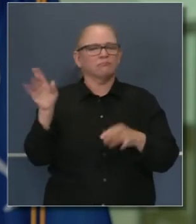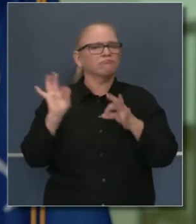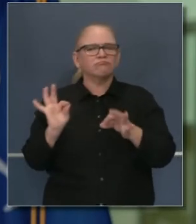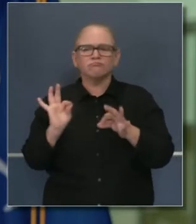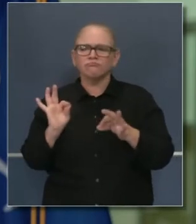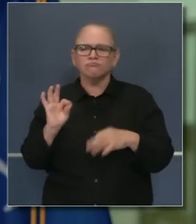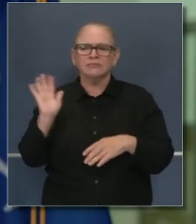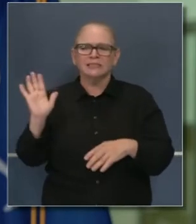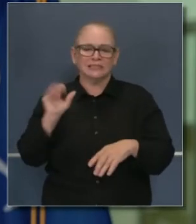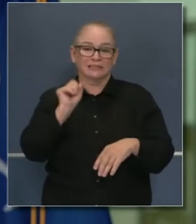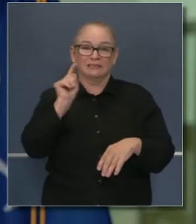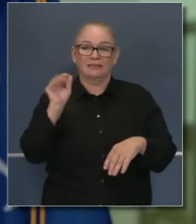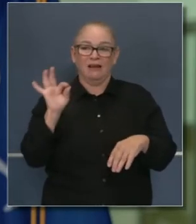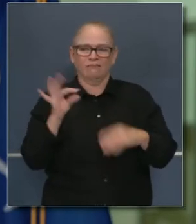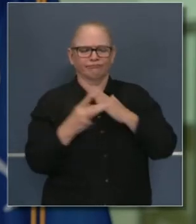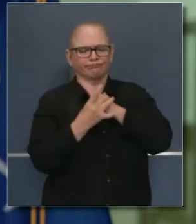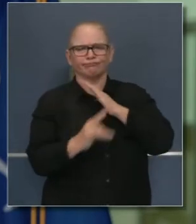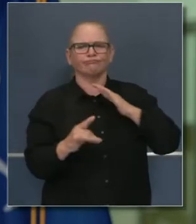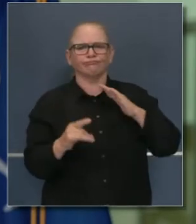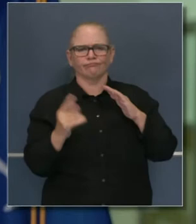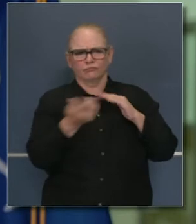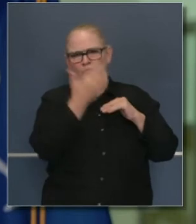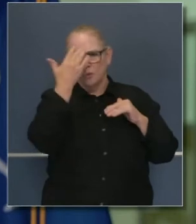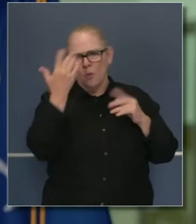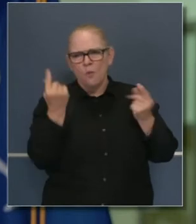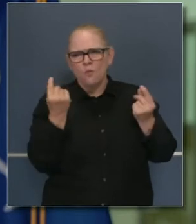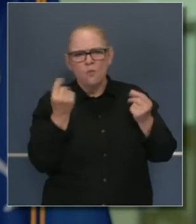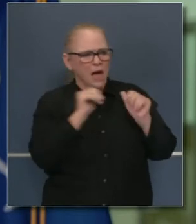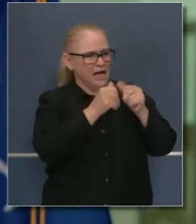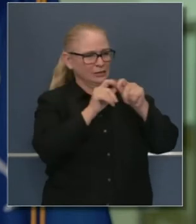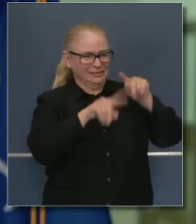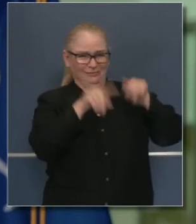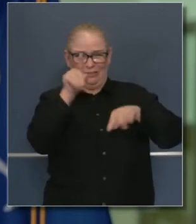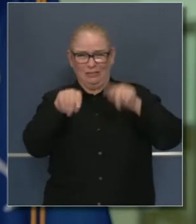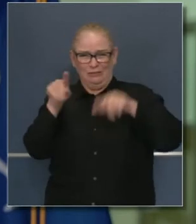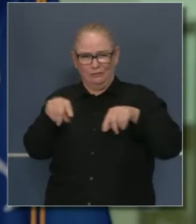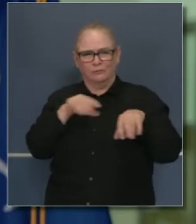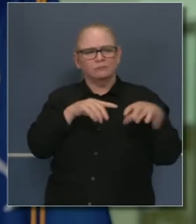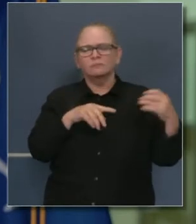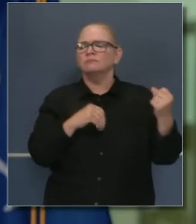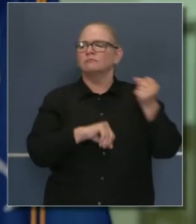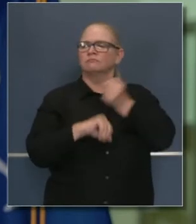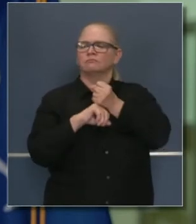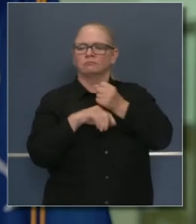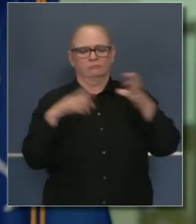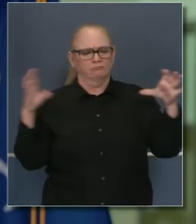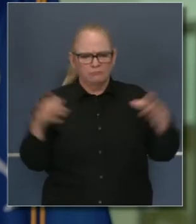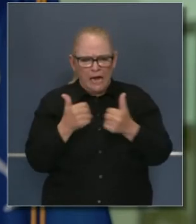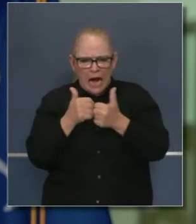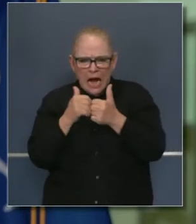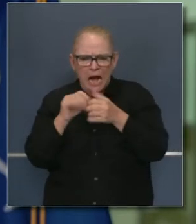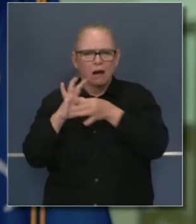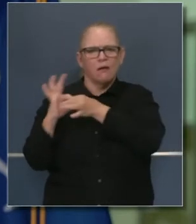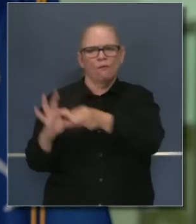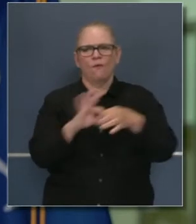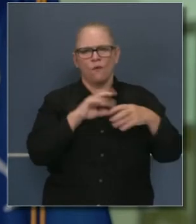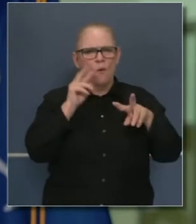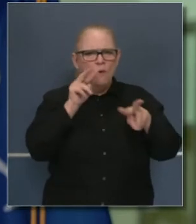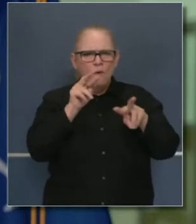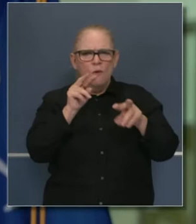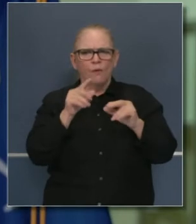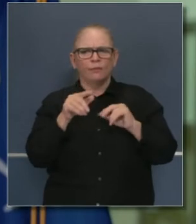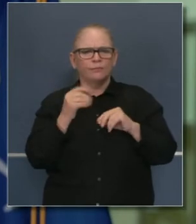personal completo, ayudándose mutuamente el personal unos a otros aquí, todo bajo un mismo techo,